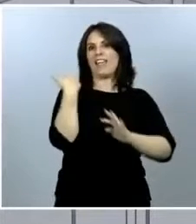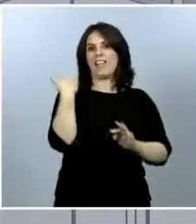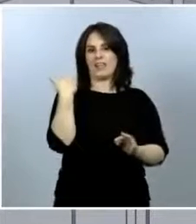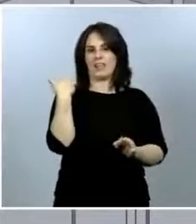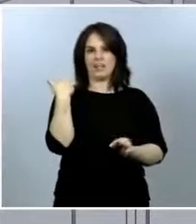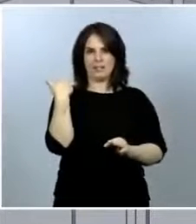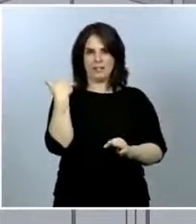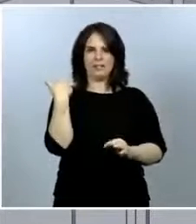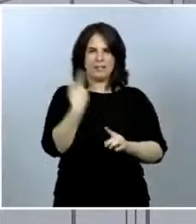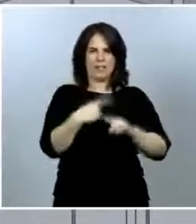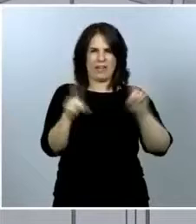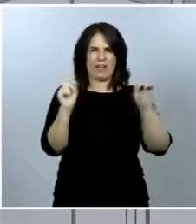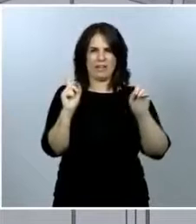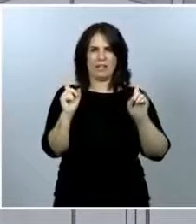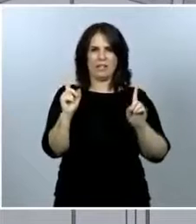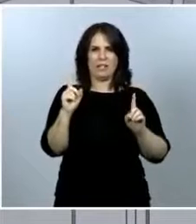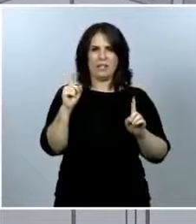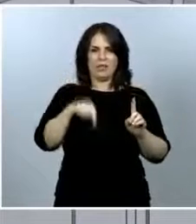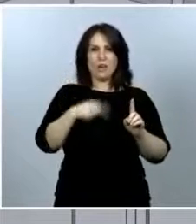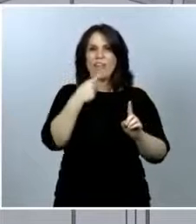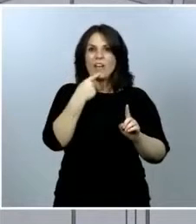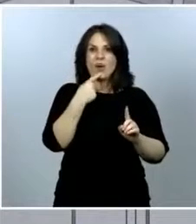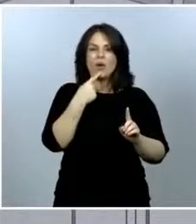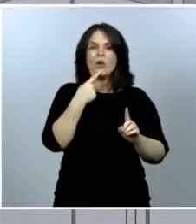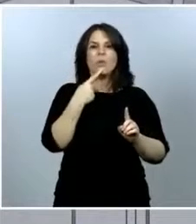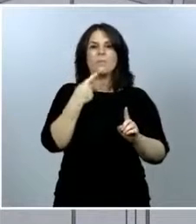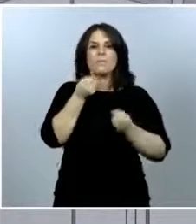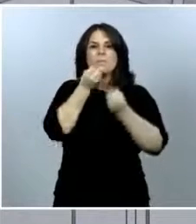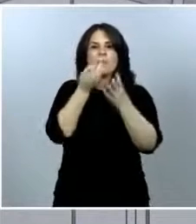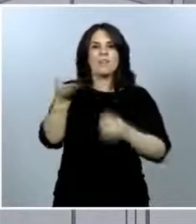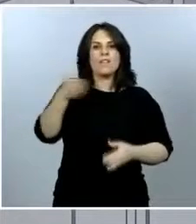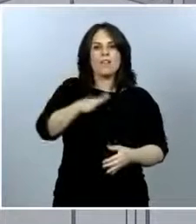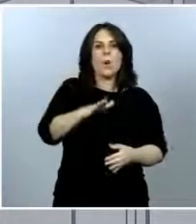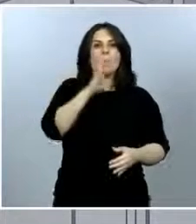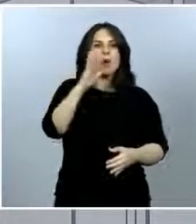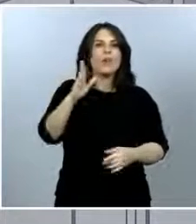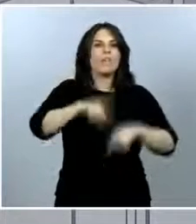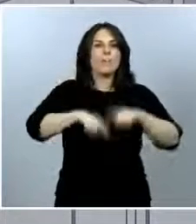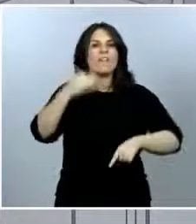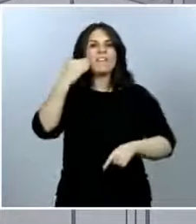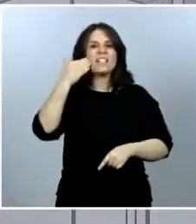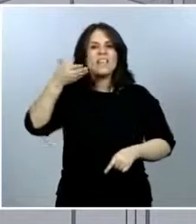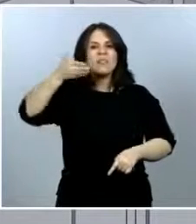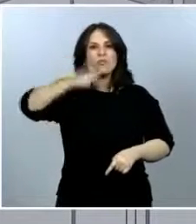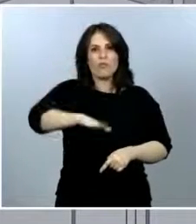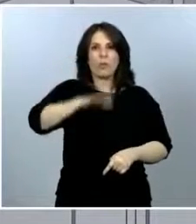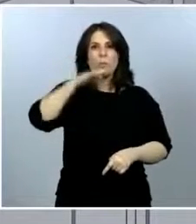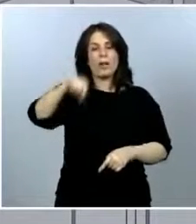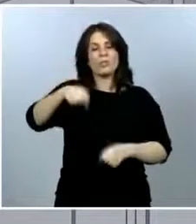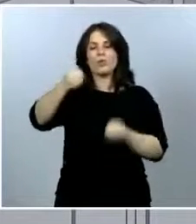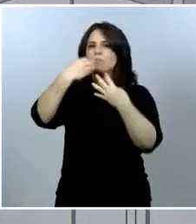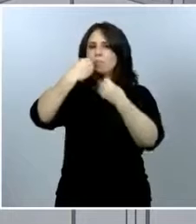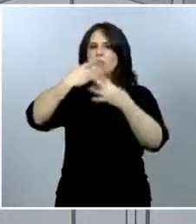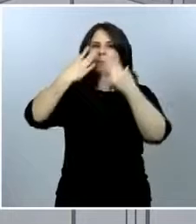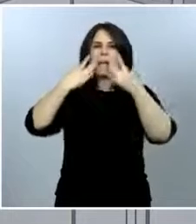Nosotros estamos dando los casos por fecha de defunción, que es lo que nos da la información más actualizada de la situación.